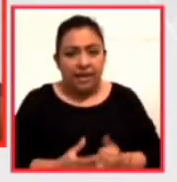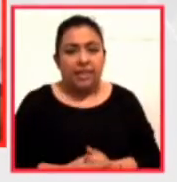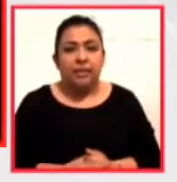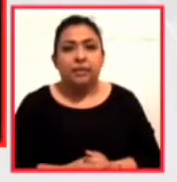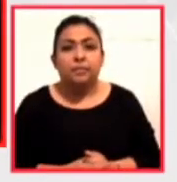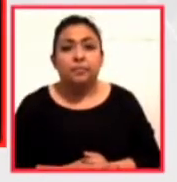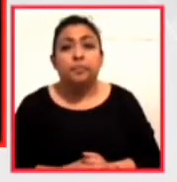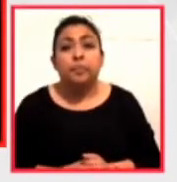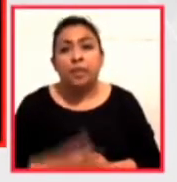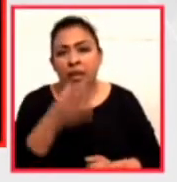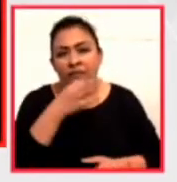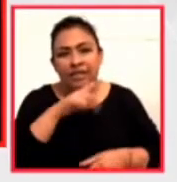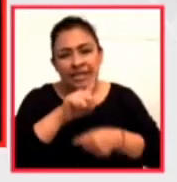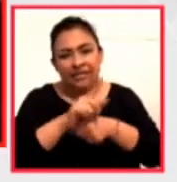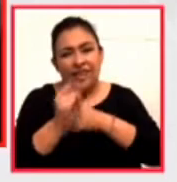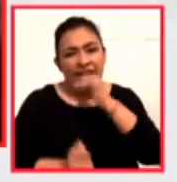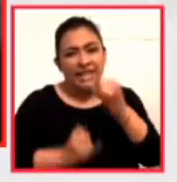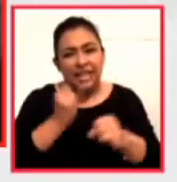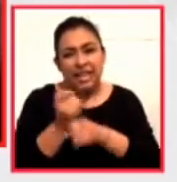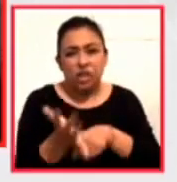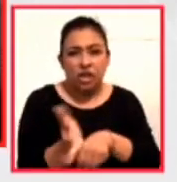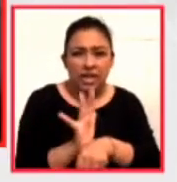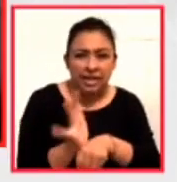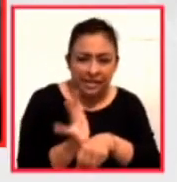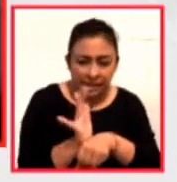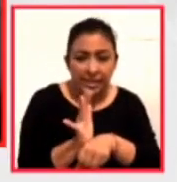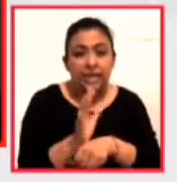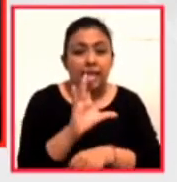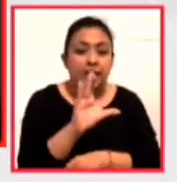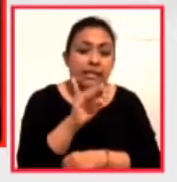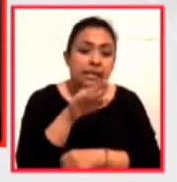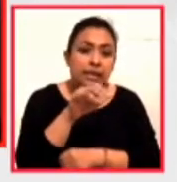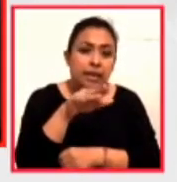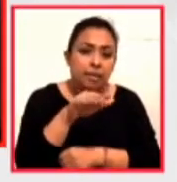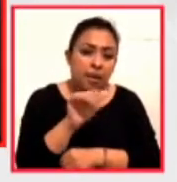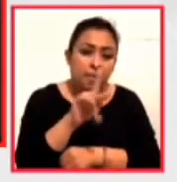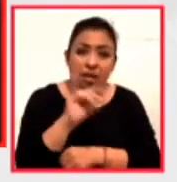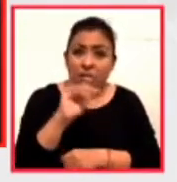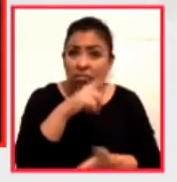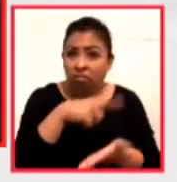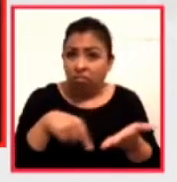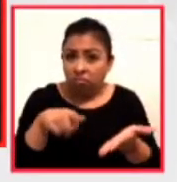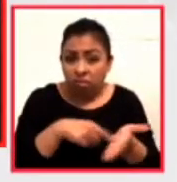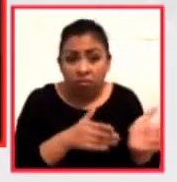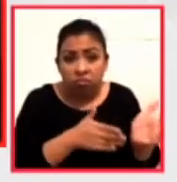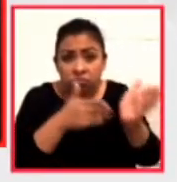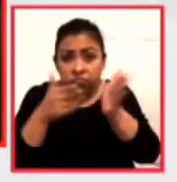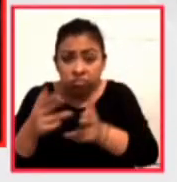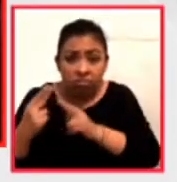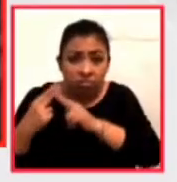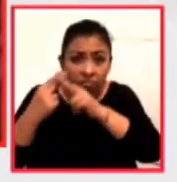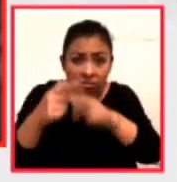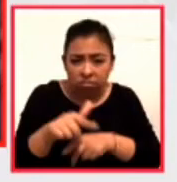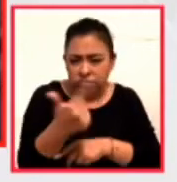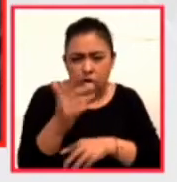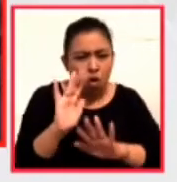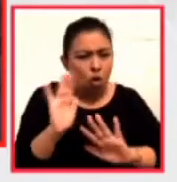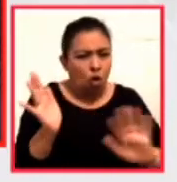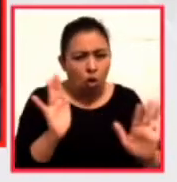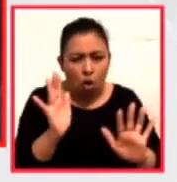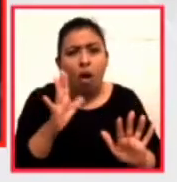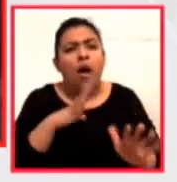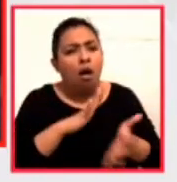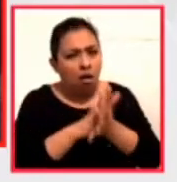El Festival Internacional de Cine y Medio Ambiente, Cinema Planeta, no cancela ni pospone su décima segunda edición. En cambio, se